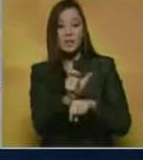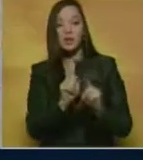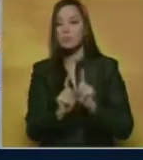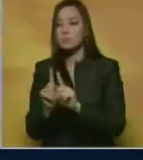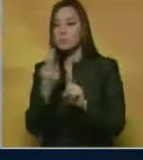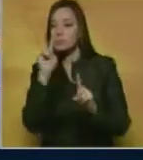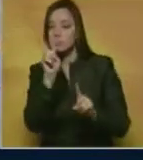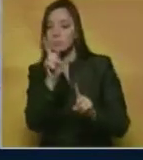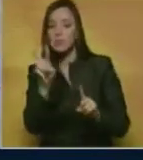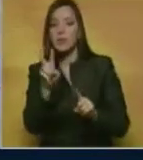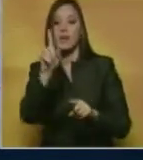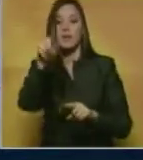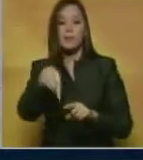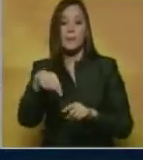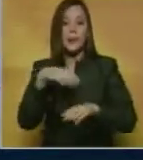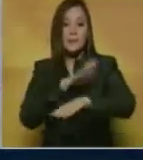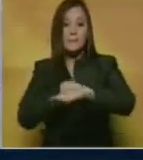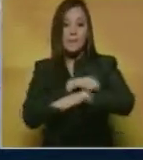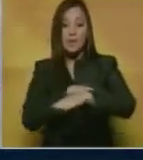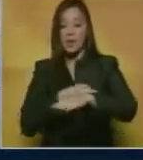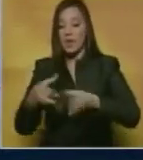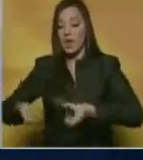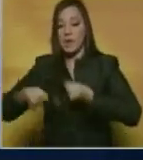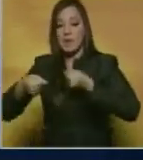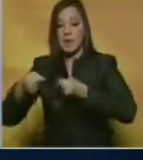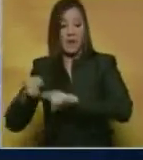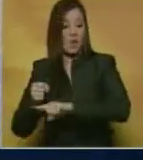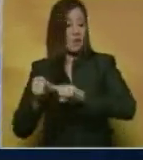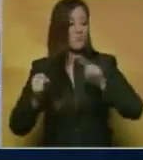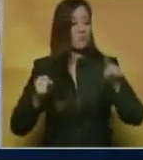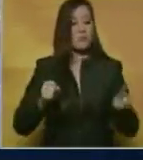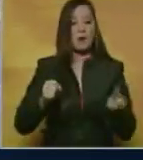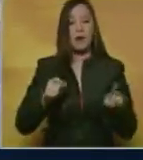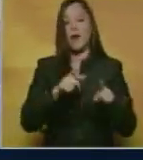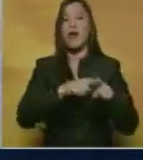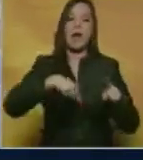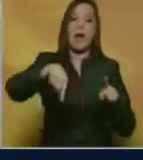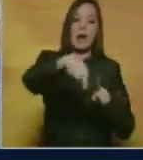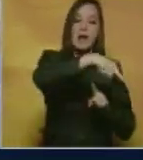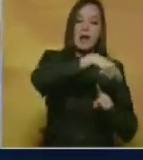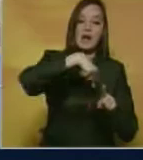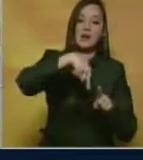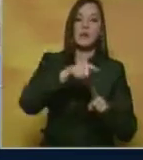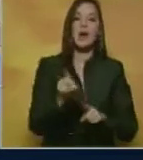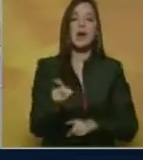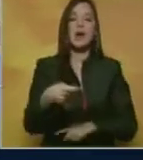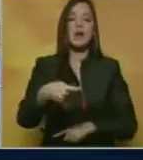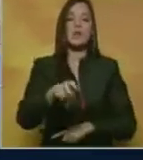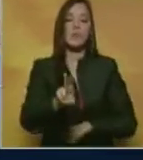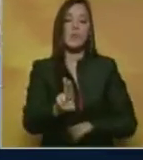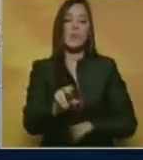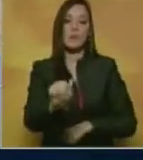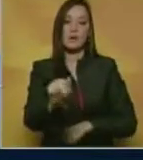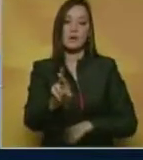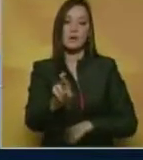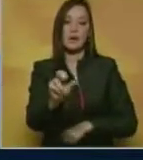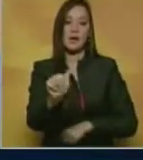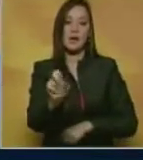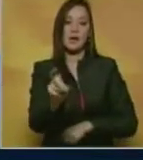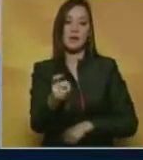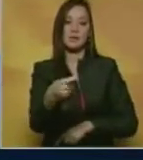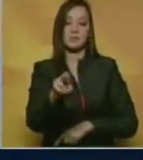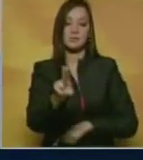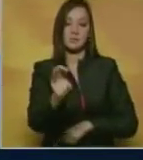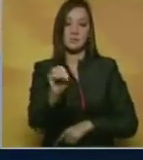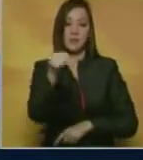rápido que va a conectar Barcelona desde el mercado hasta la redoma de Guaraguao, aquí en Puerto La Cruz. Por